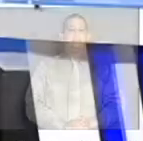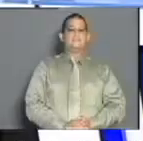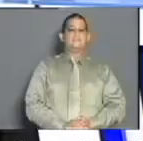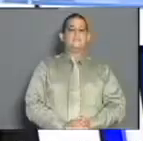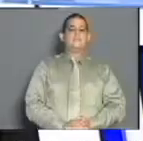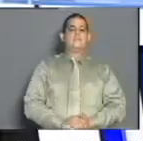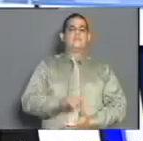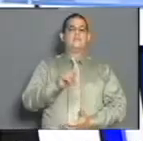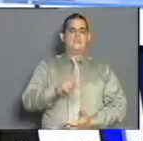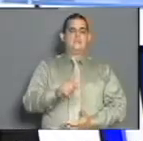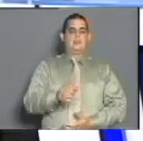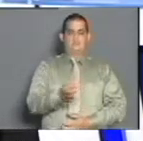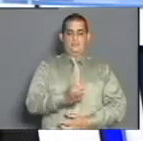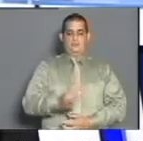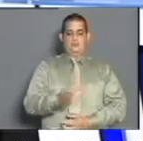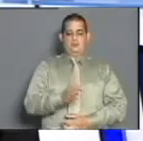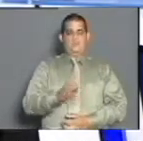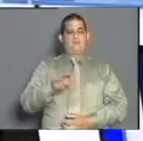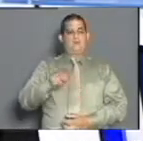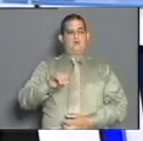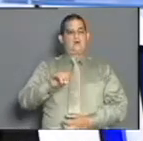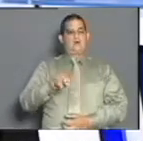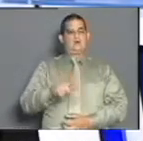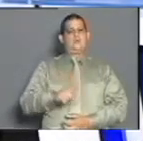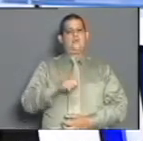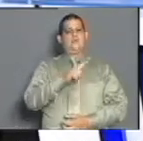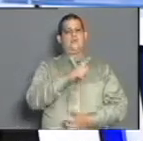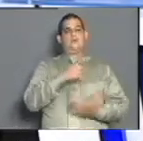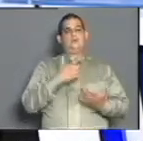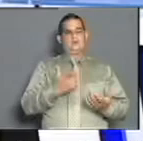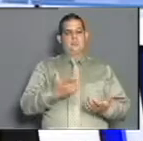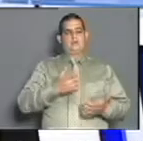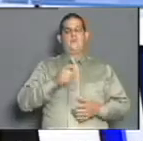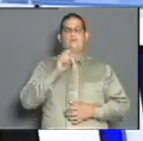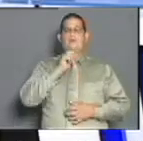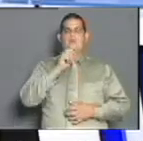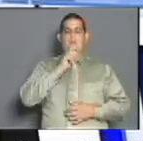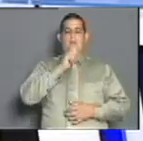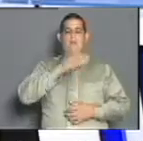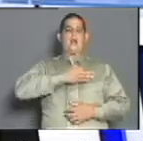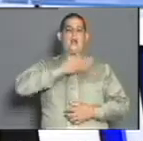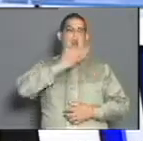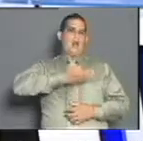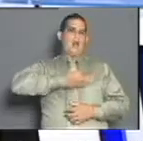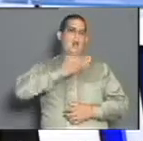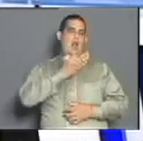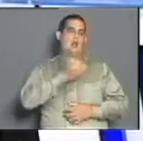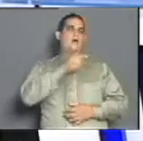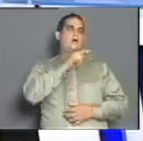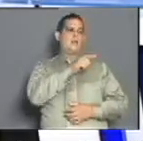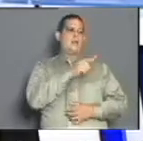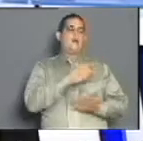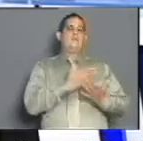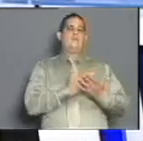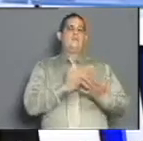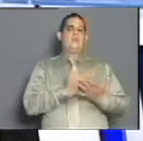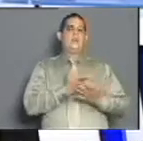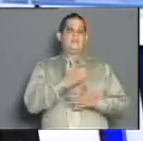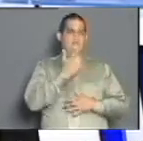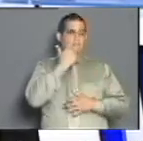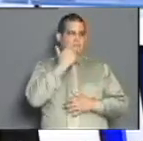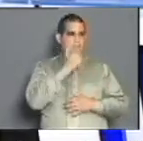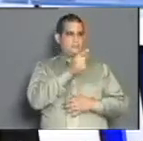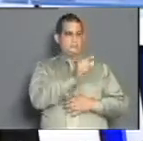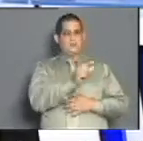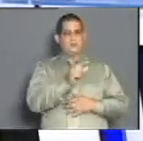Y nos vamos al municipio de Mayarí, el Vallecito, Florida. Desde allí nos reporta el periodista Emilio Rodríguez sobre la comprobación que fue sometido el